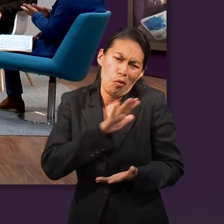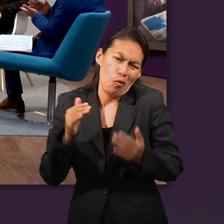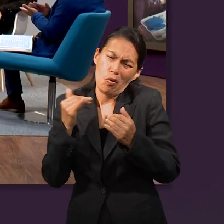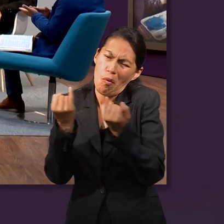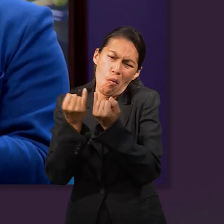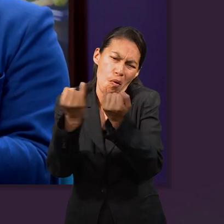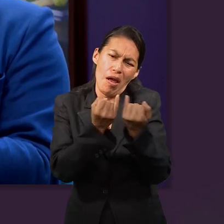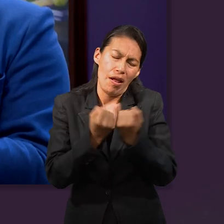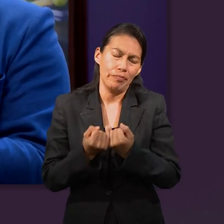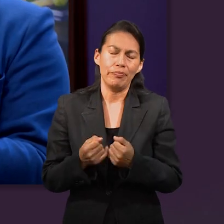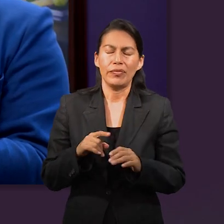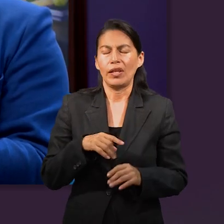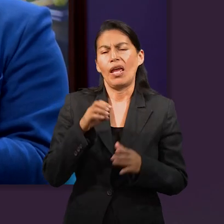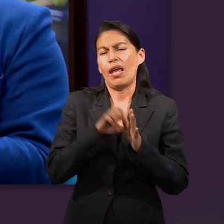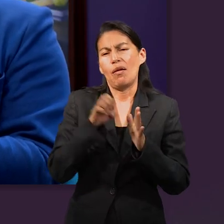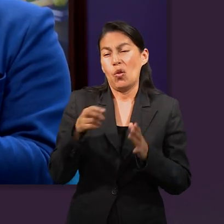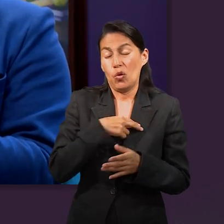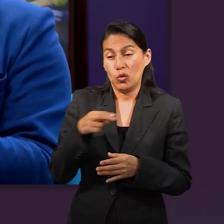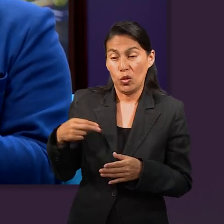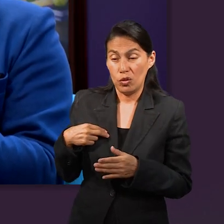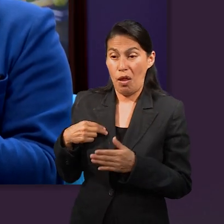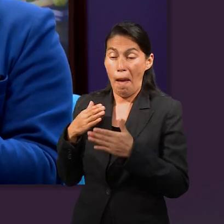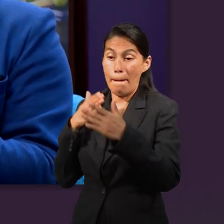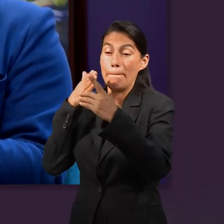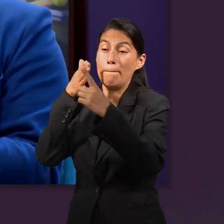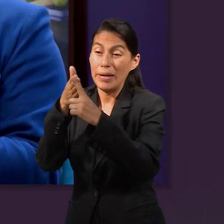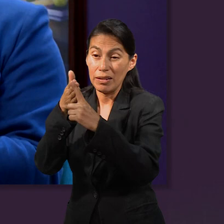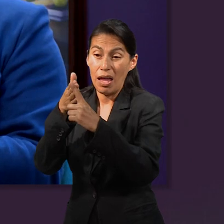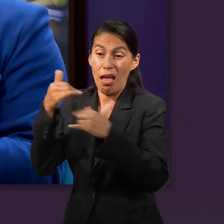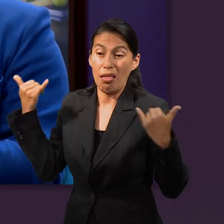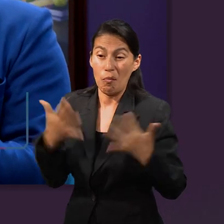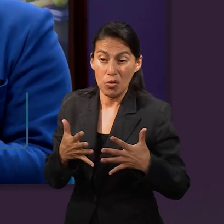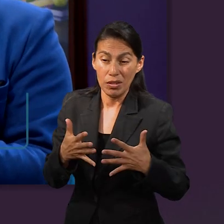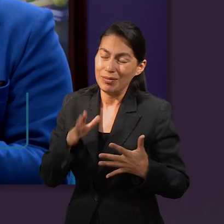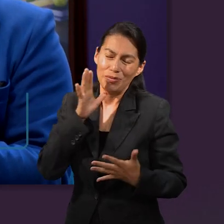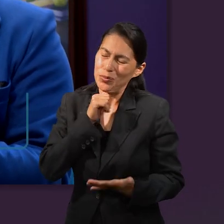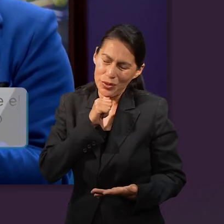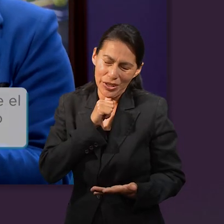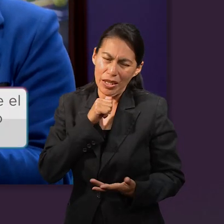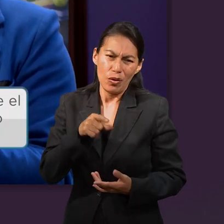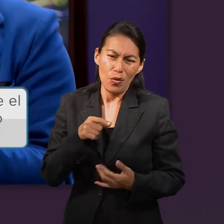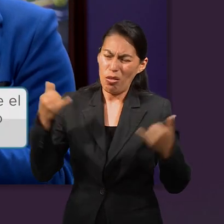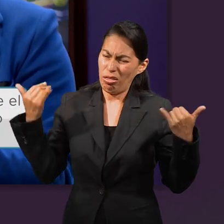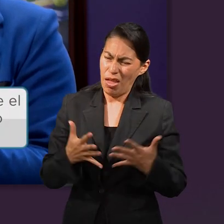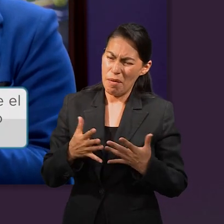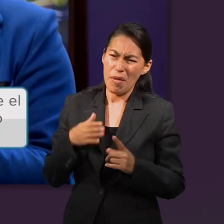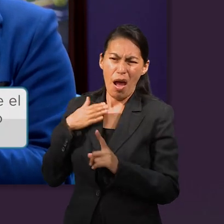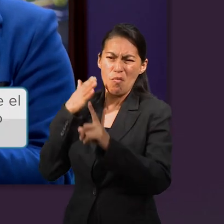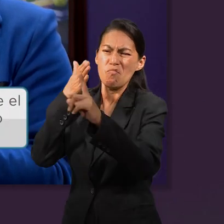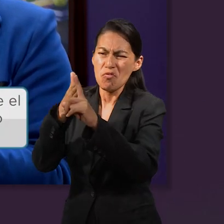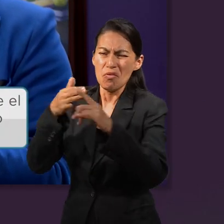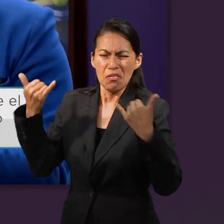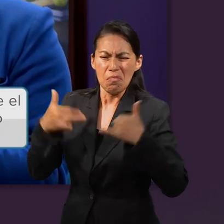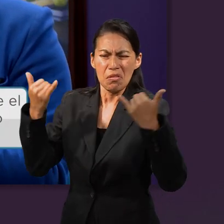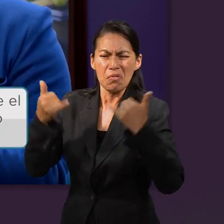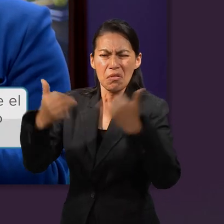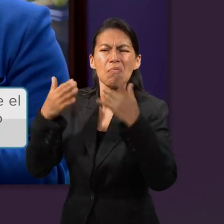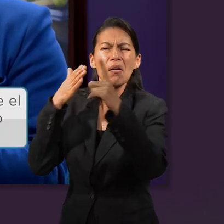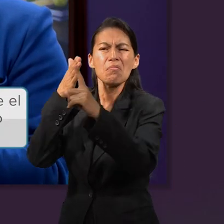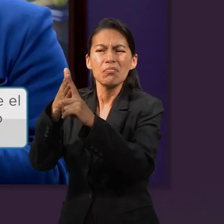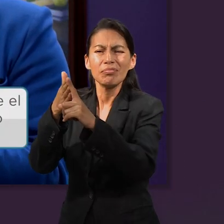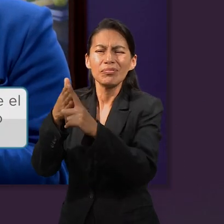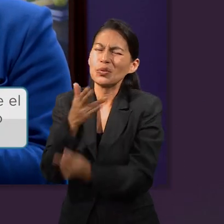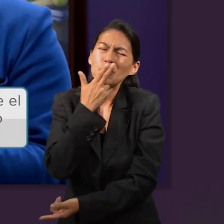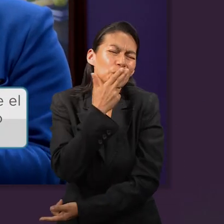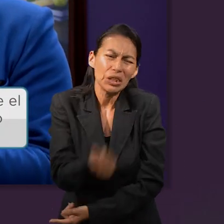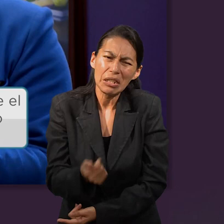dice que no podemos llegar a la meta fracasando. Ejemplo, no podemos hacer trampa para alcanzar un objetivo. Porque si tú